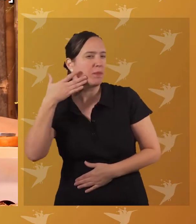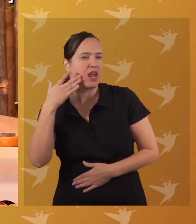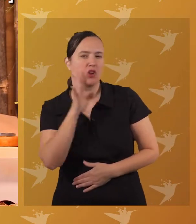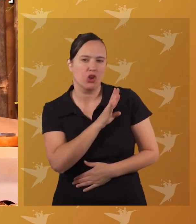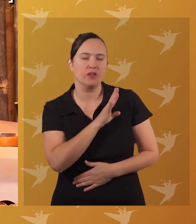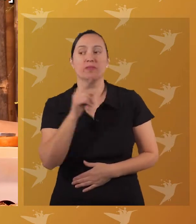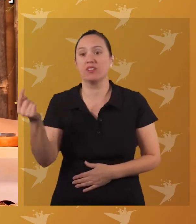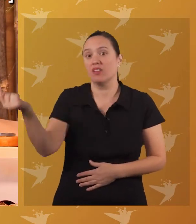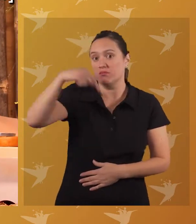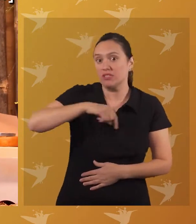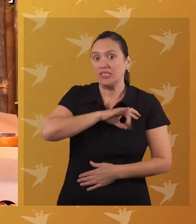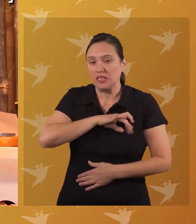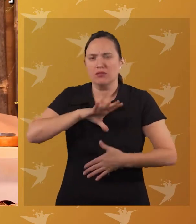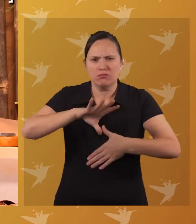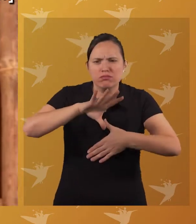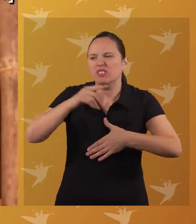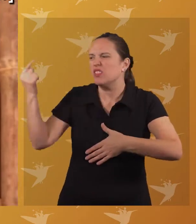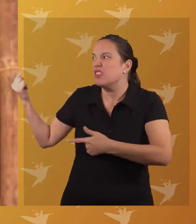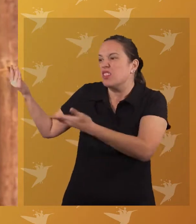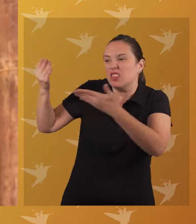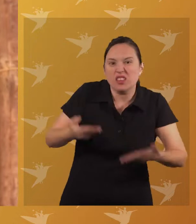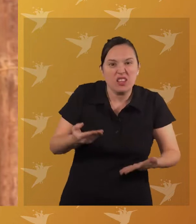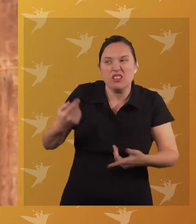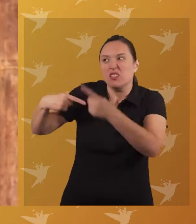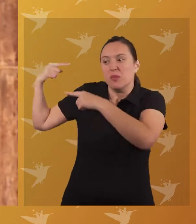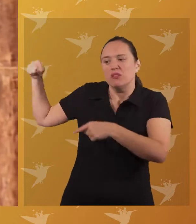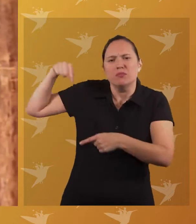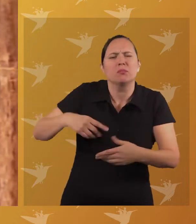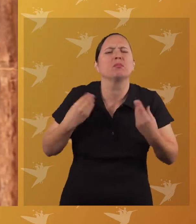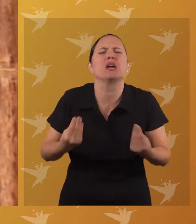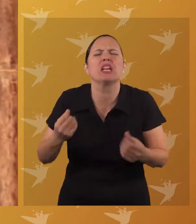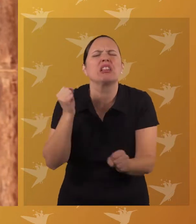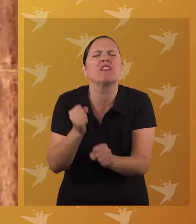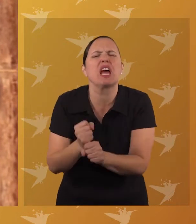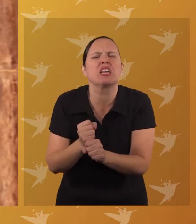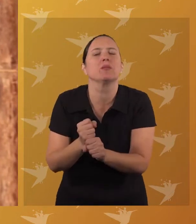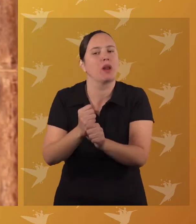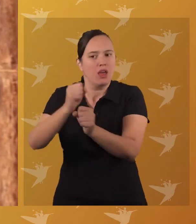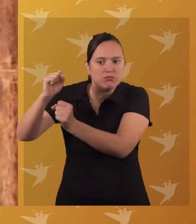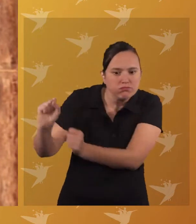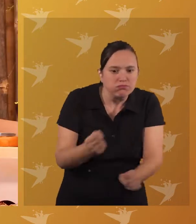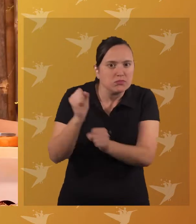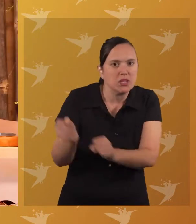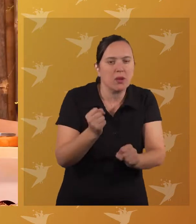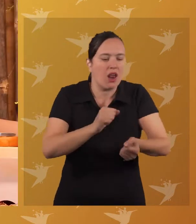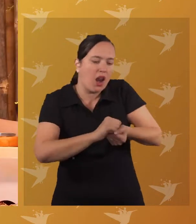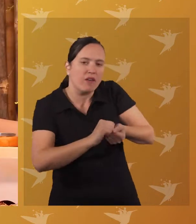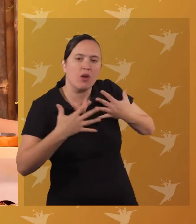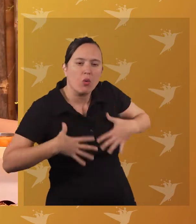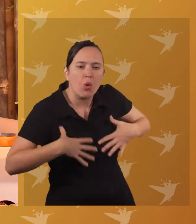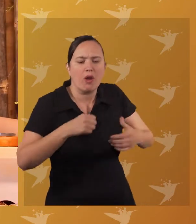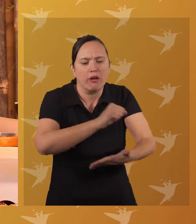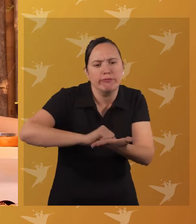desde hace muchos años Mis antepasadas Eran traídas para limpiar Lavar Y